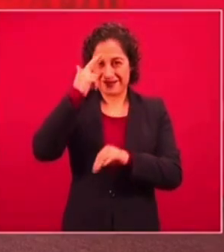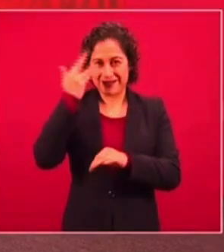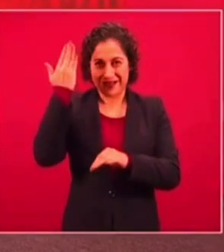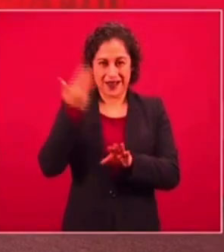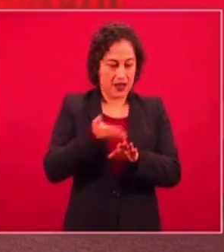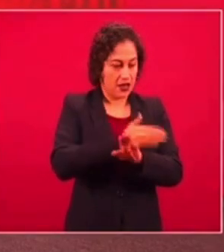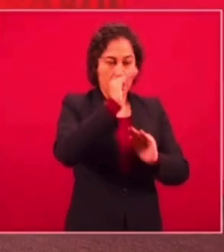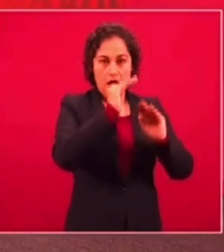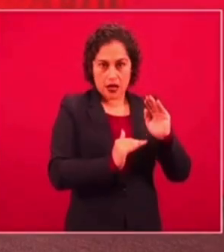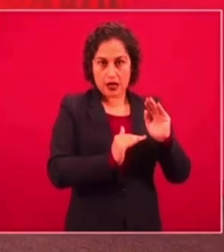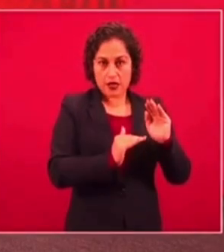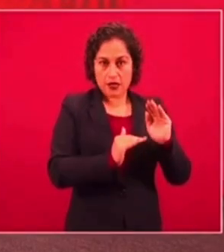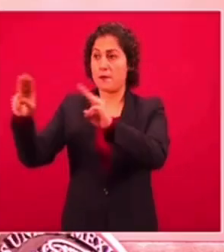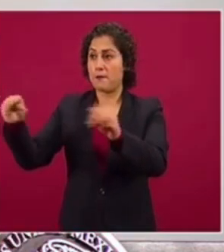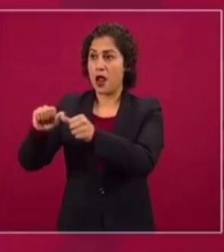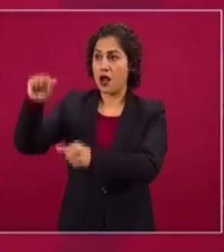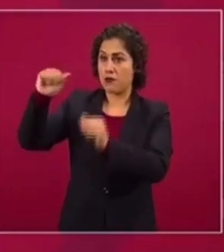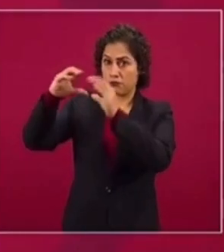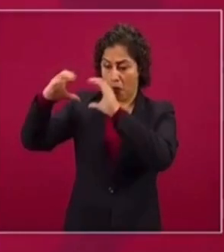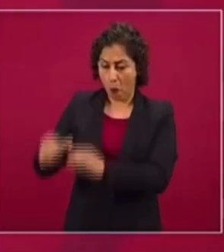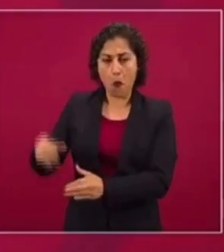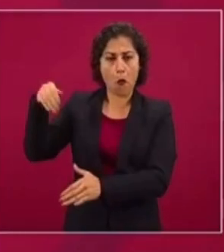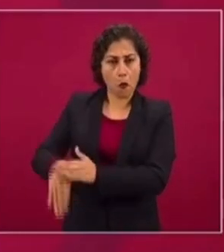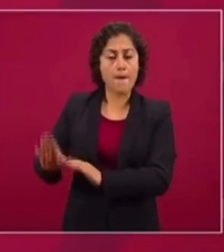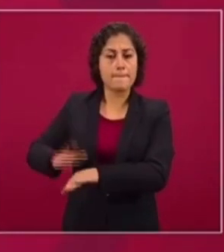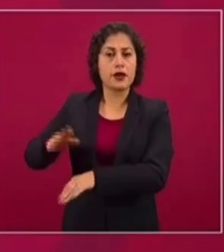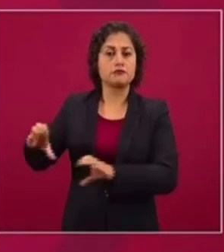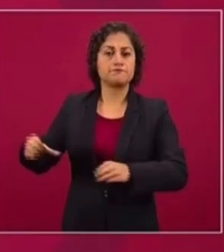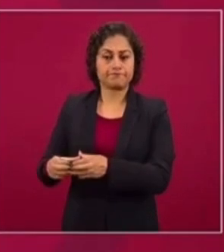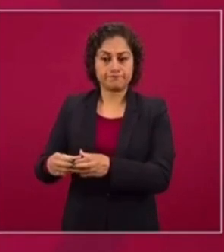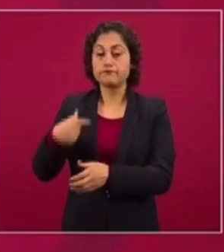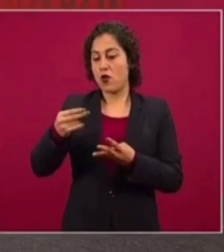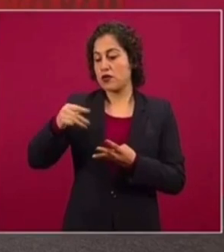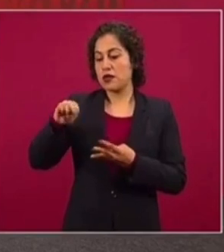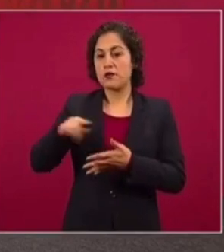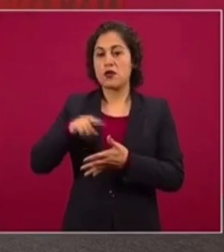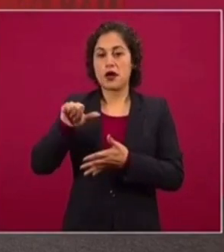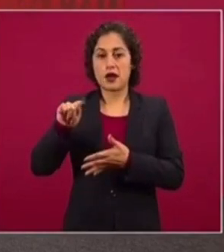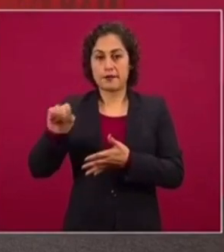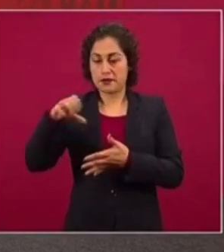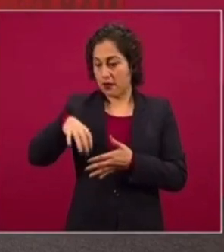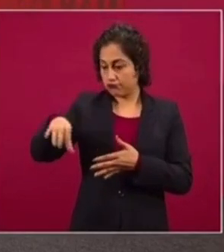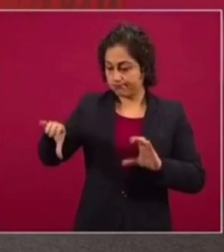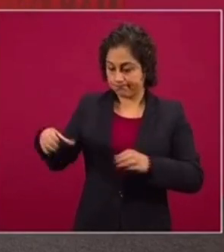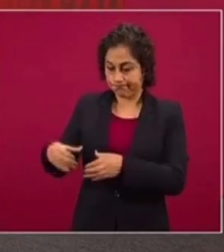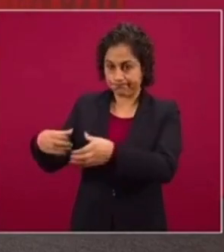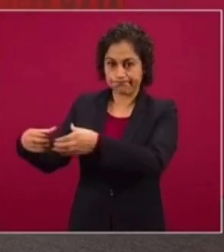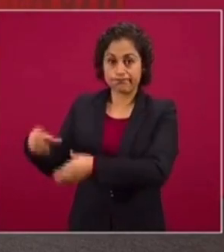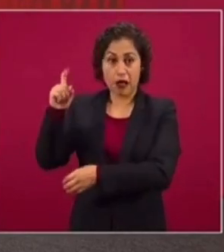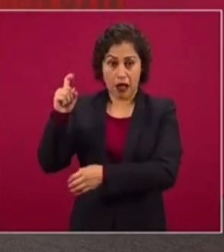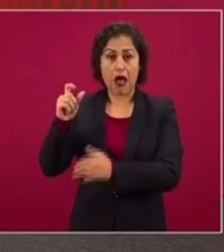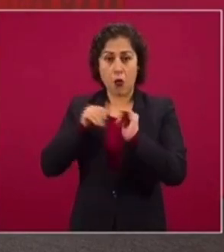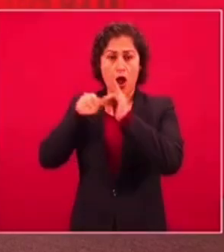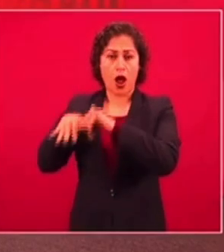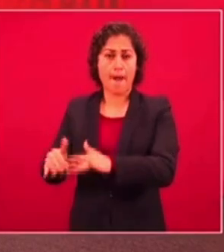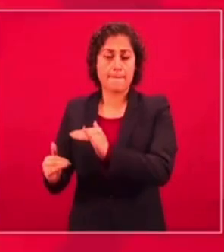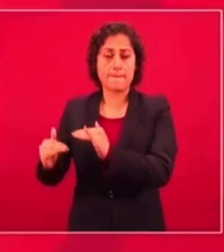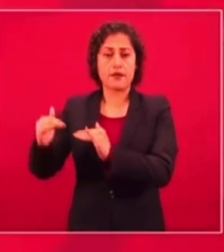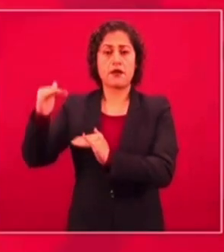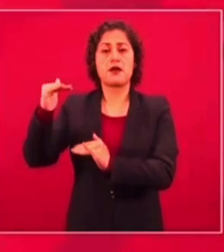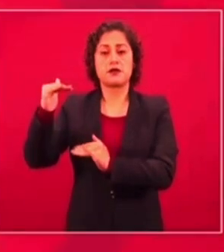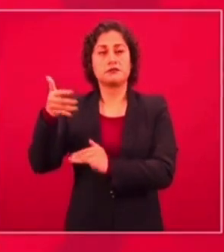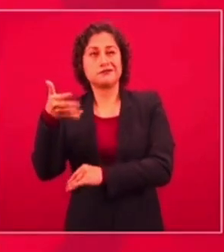y optamos por cerrar la compuerta. Hay comunidades, lo constaté ayer, toda esa zona está muy inundada. Estamos hablando de